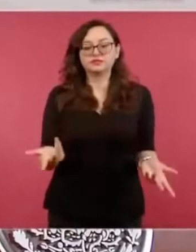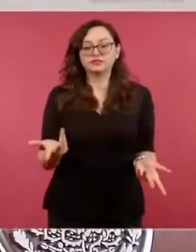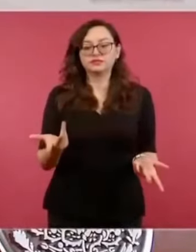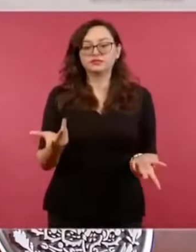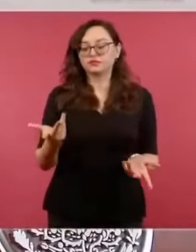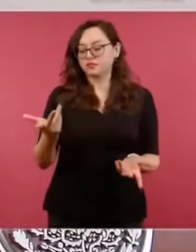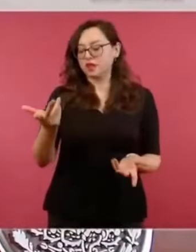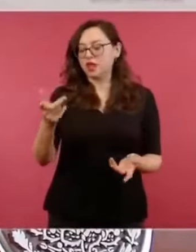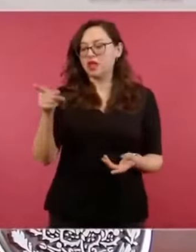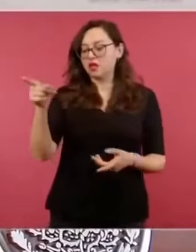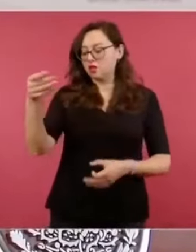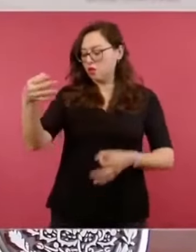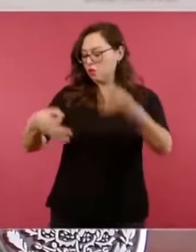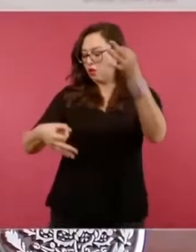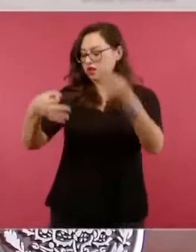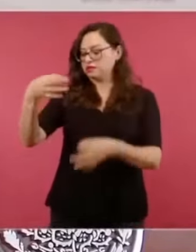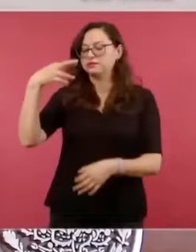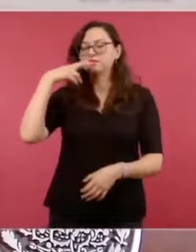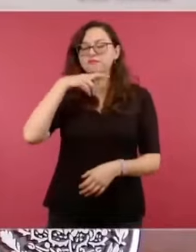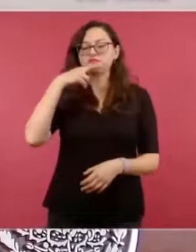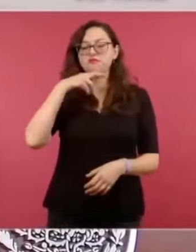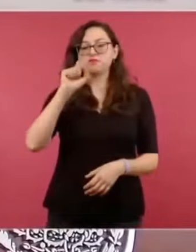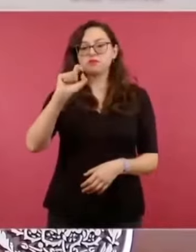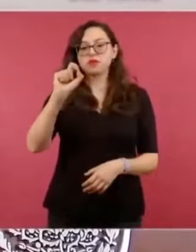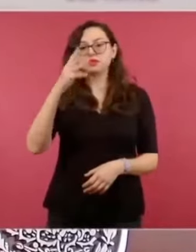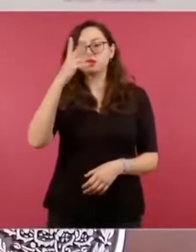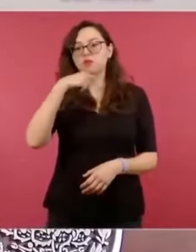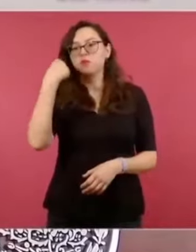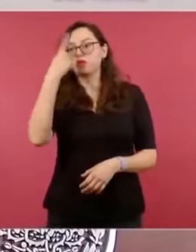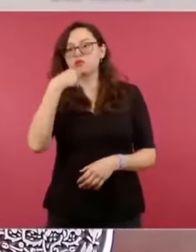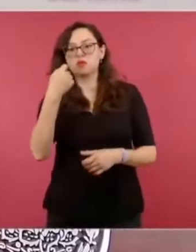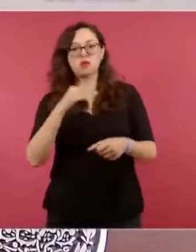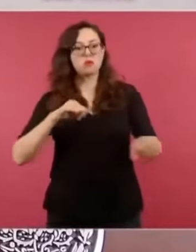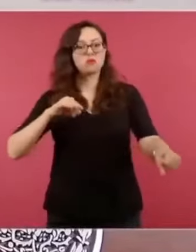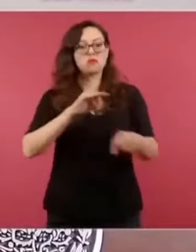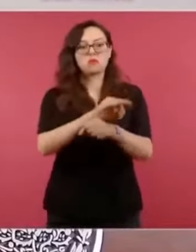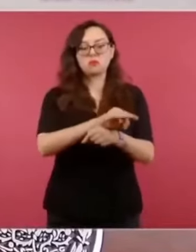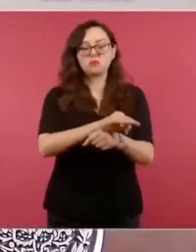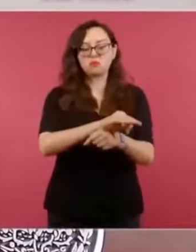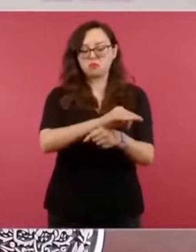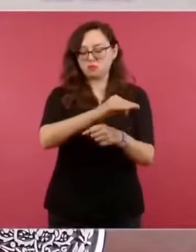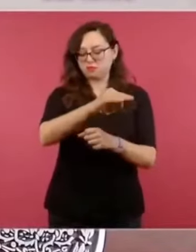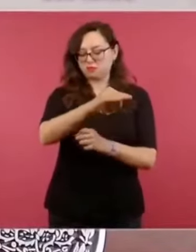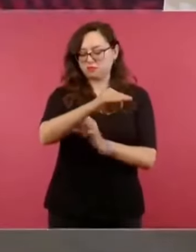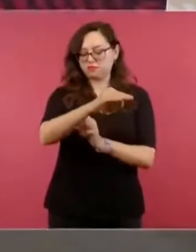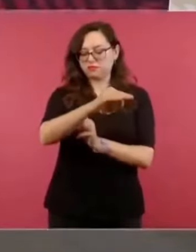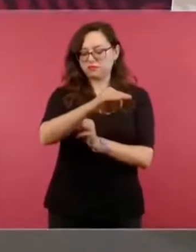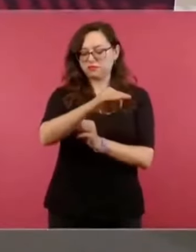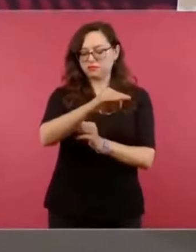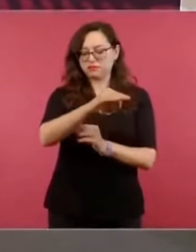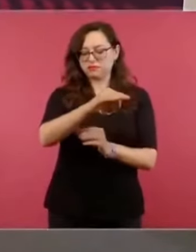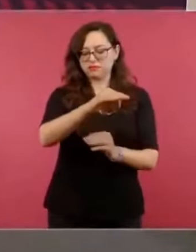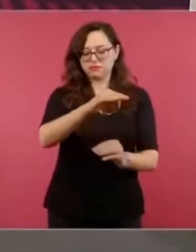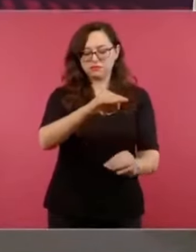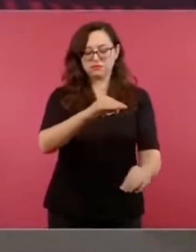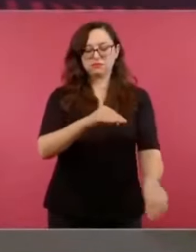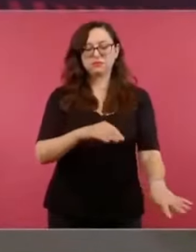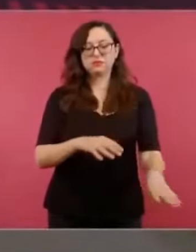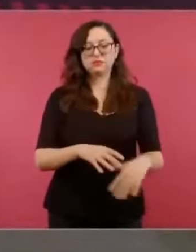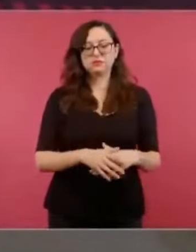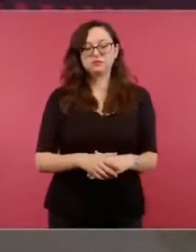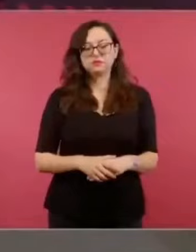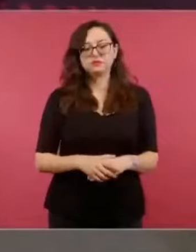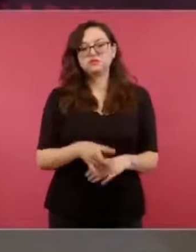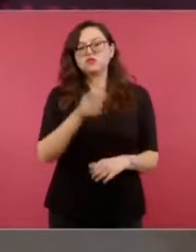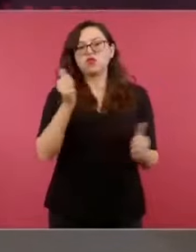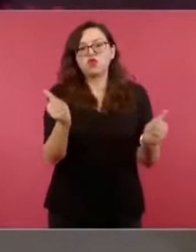amparo, además mintiendo,